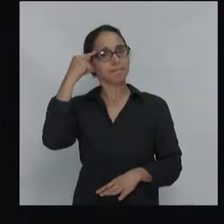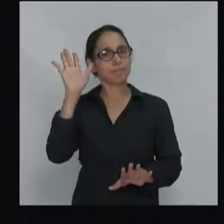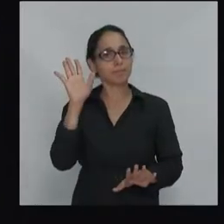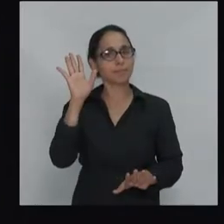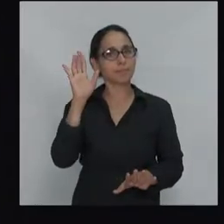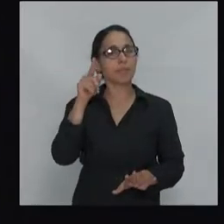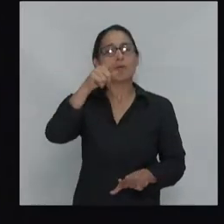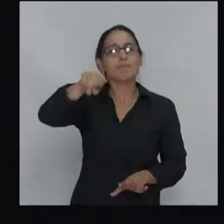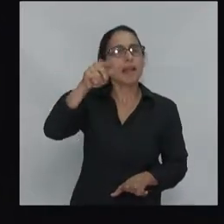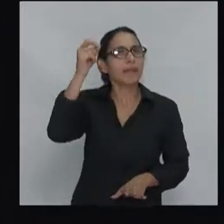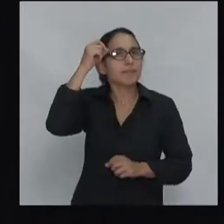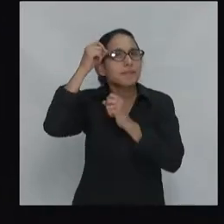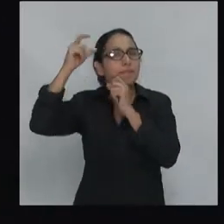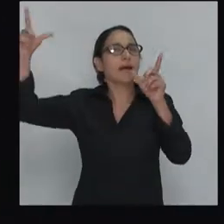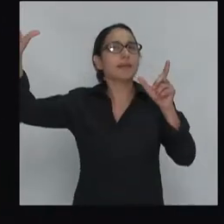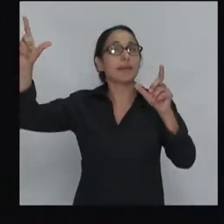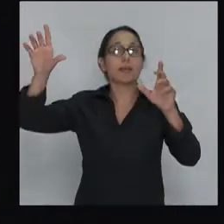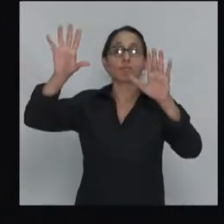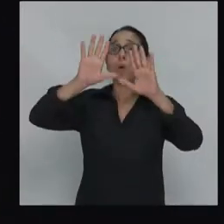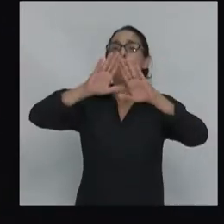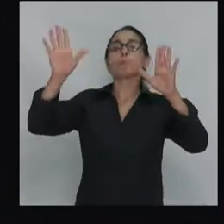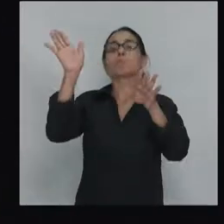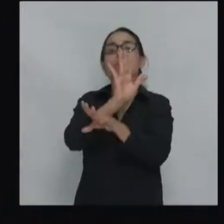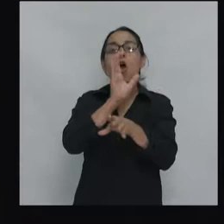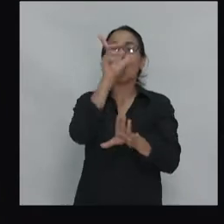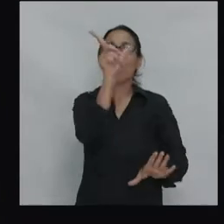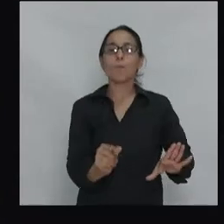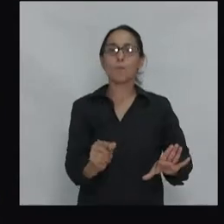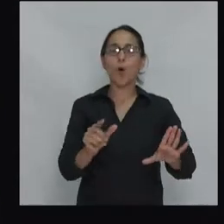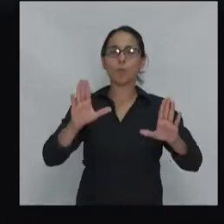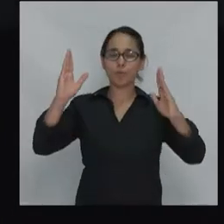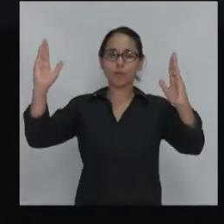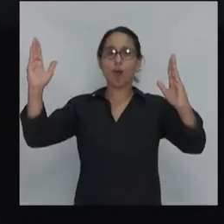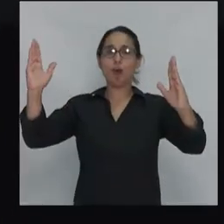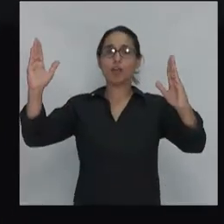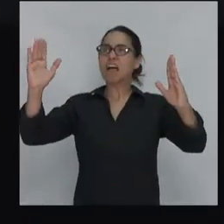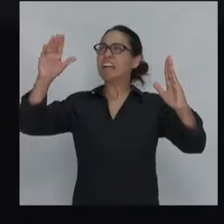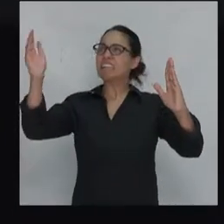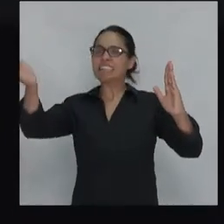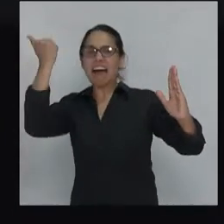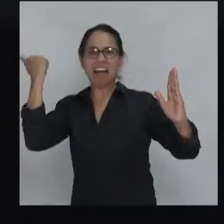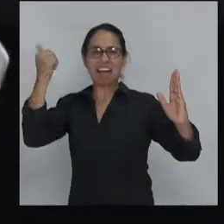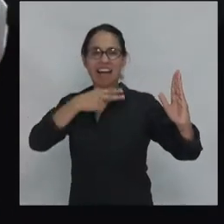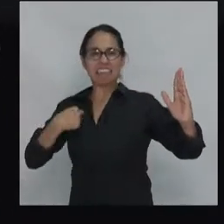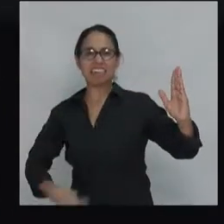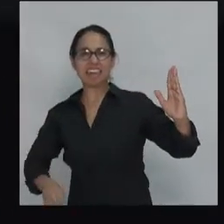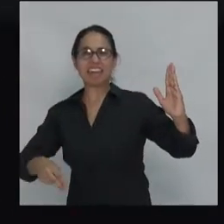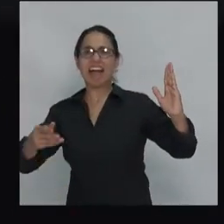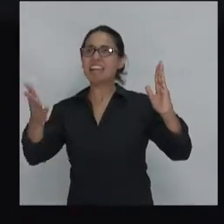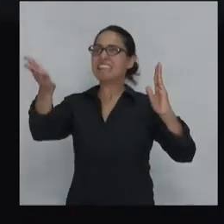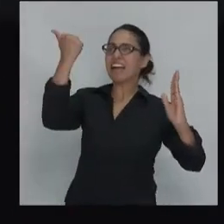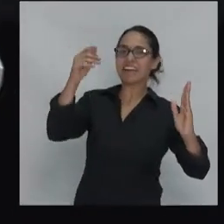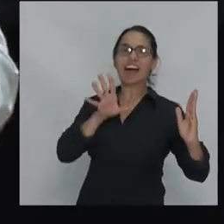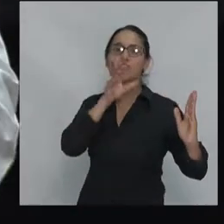imagínense el mapa mundial sin Rusia y sin China y en el